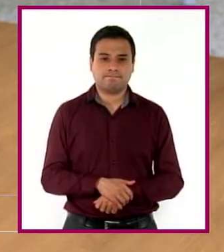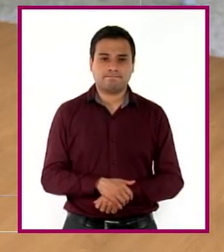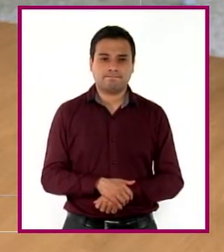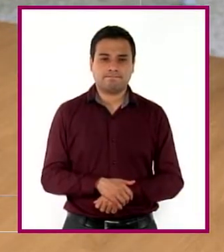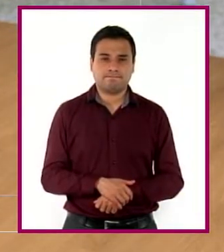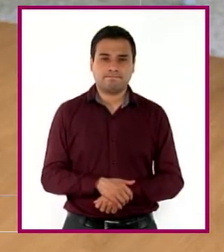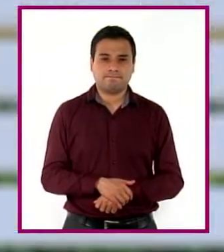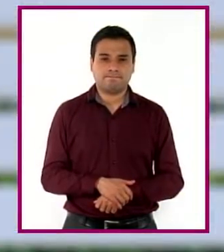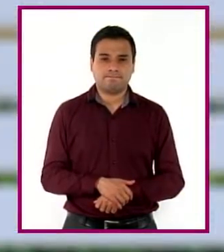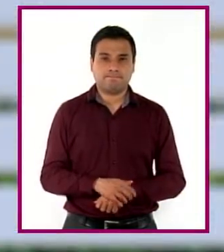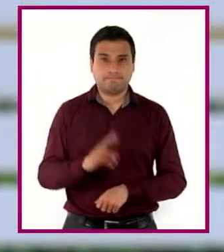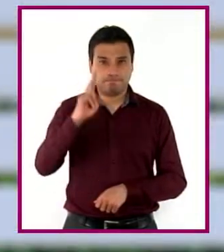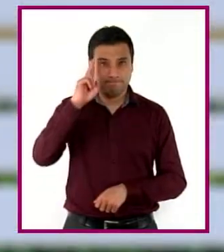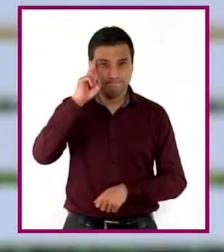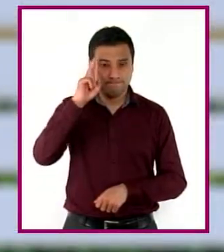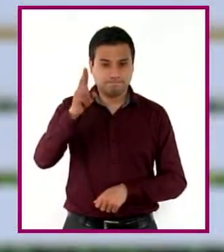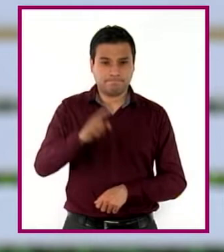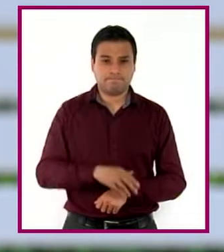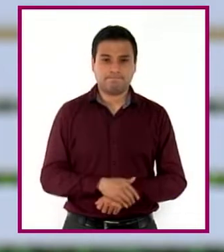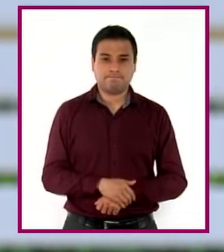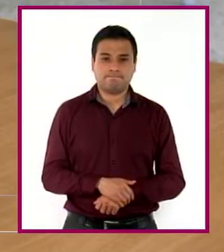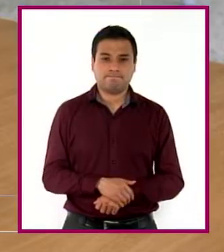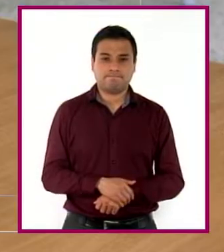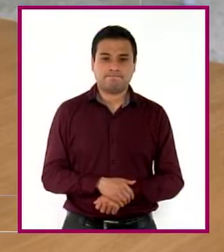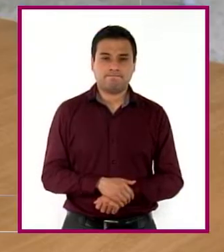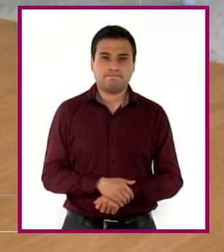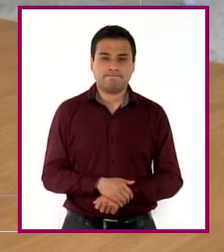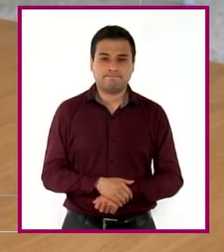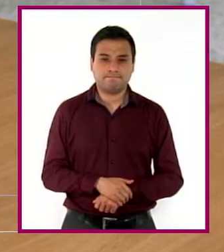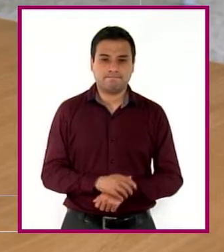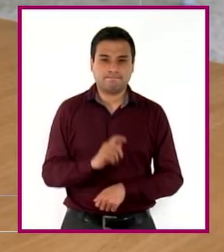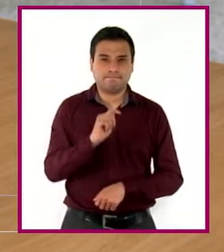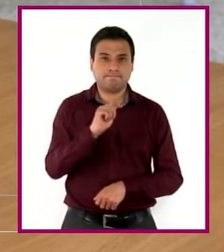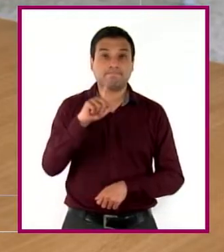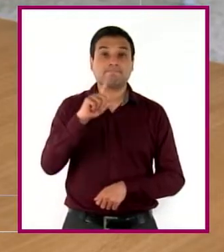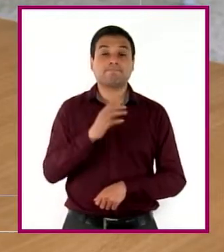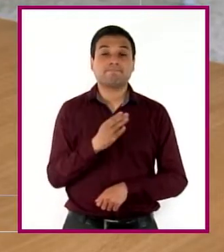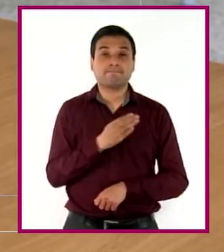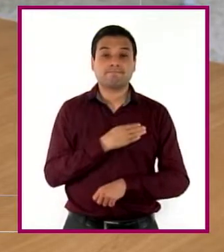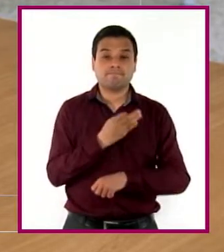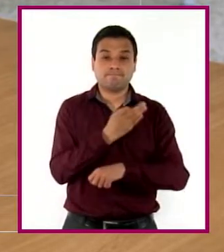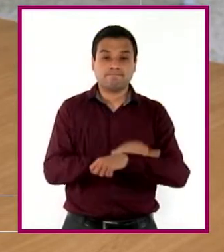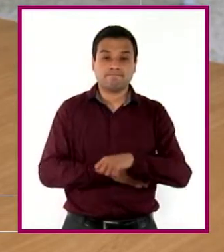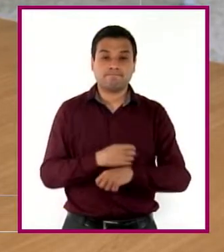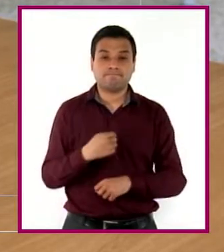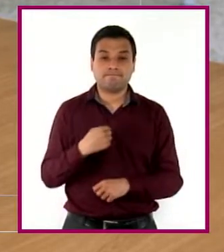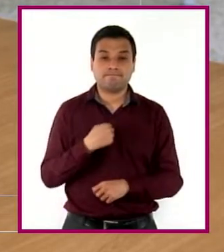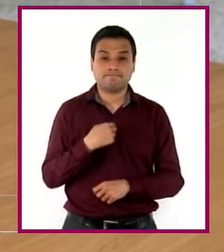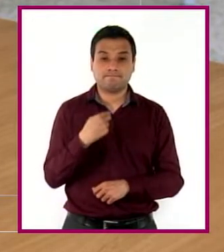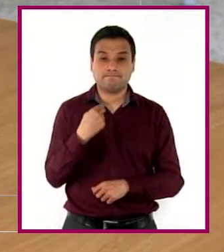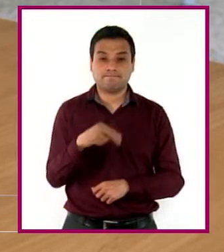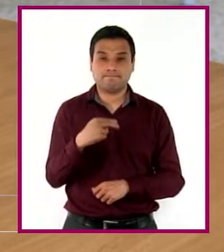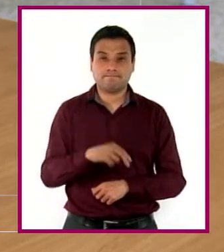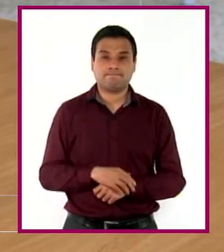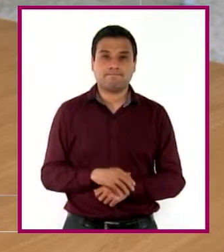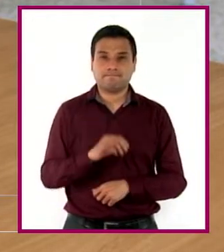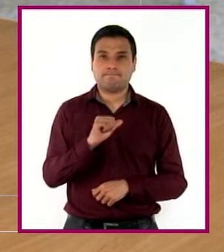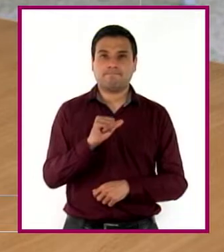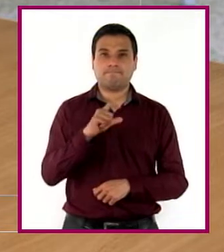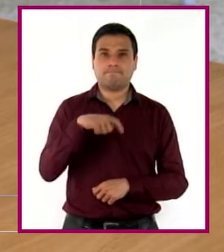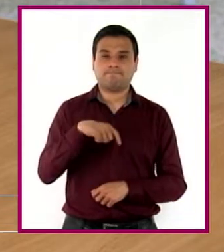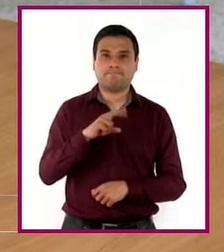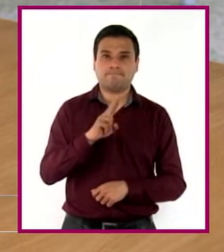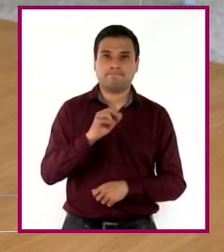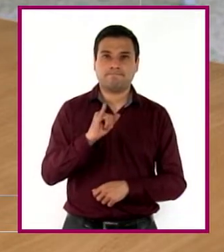¡Ah, hola! ¡Hola! ¿Qué tal? ¡Buenas tardes! Mi nombre es... ¡Aquí les cuestiono!